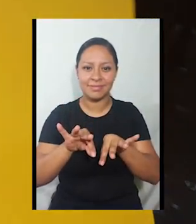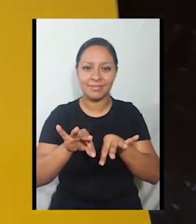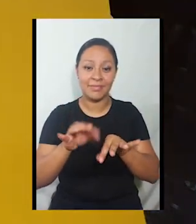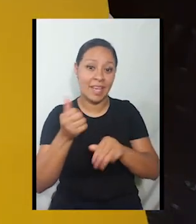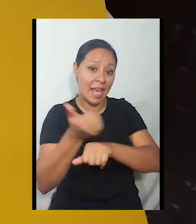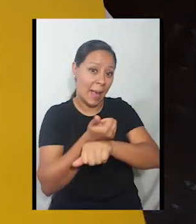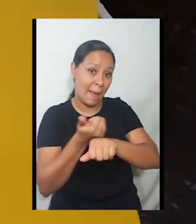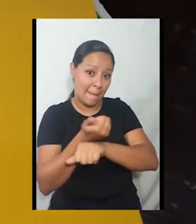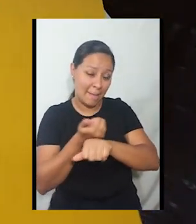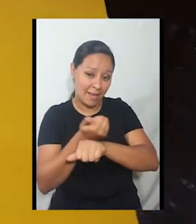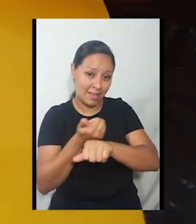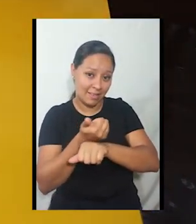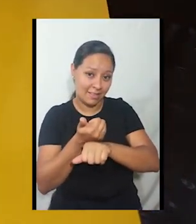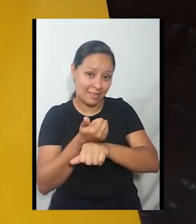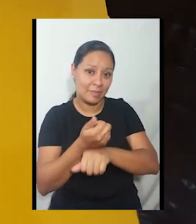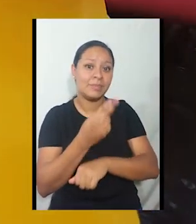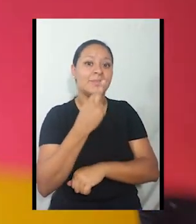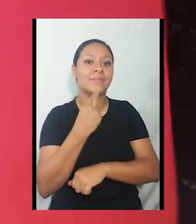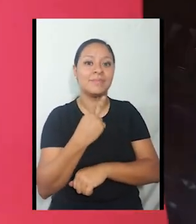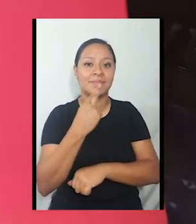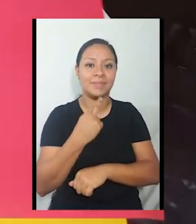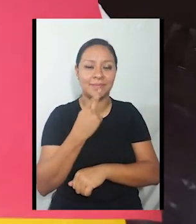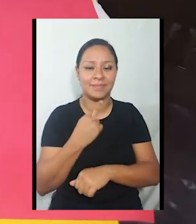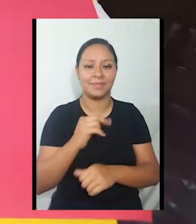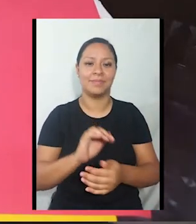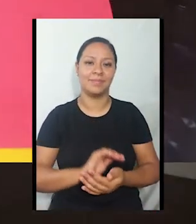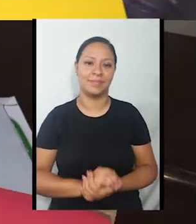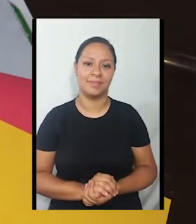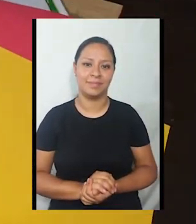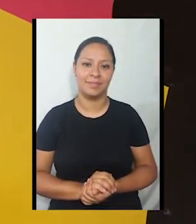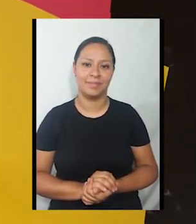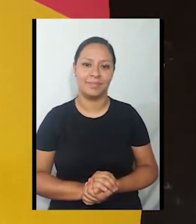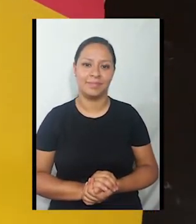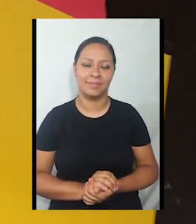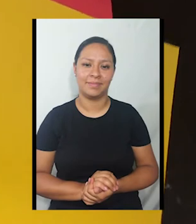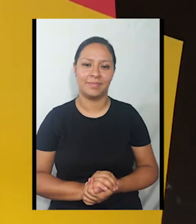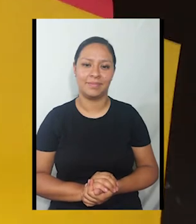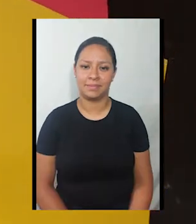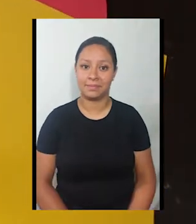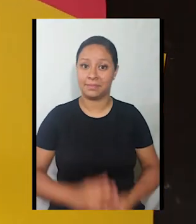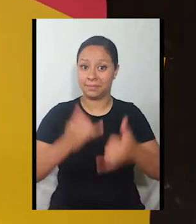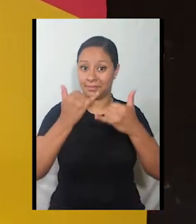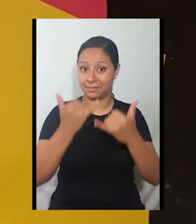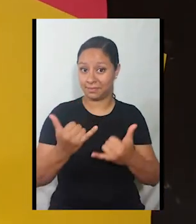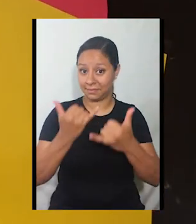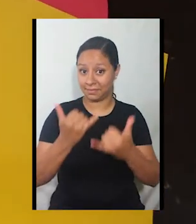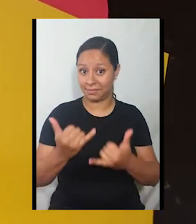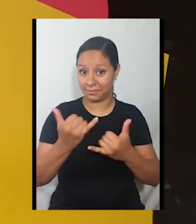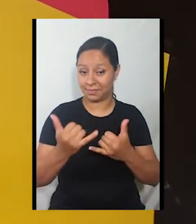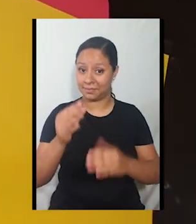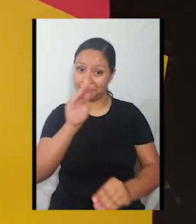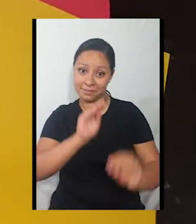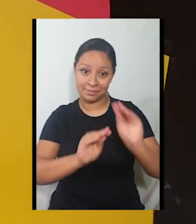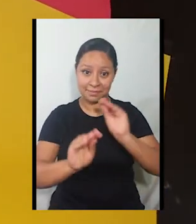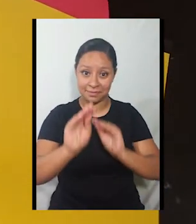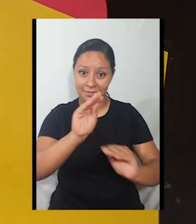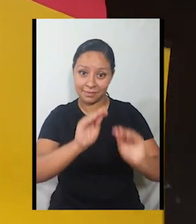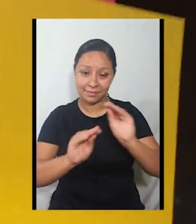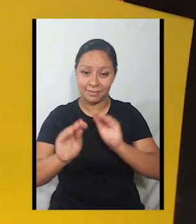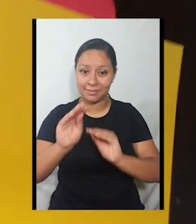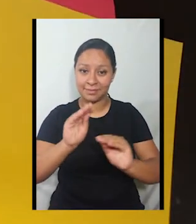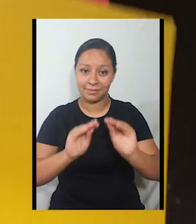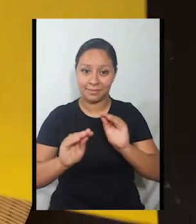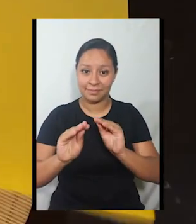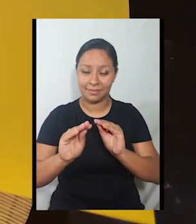el amarillo y el rojo. Ahora solo nos falta decorarlo.